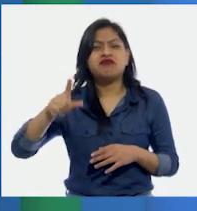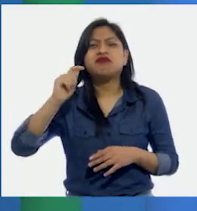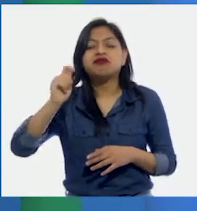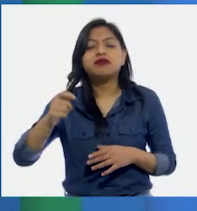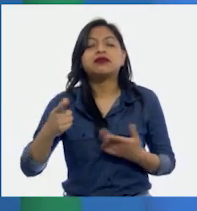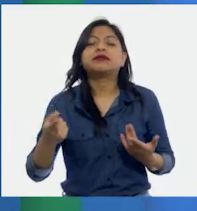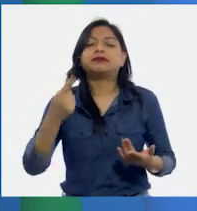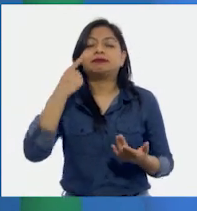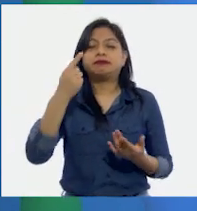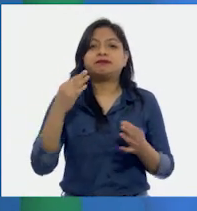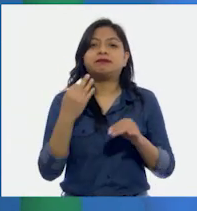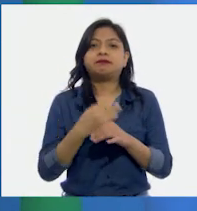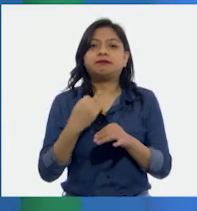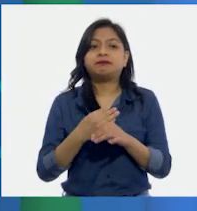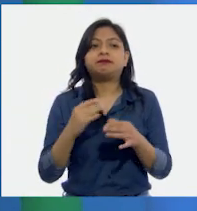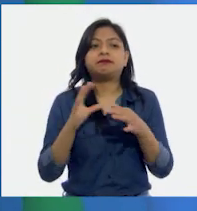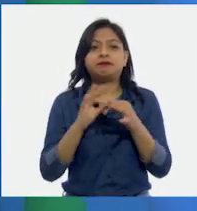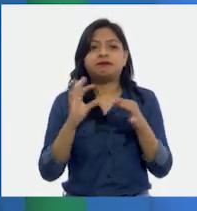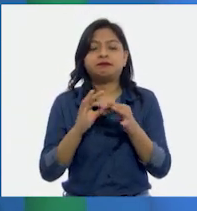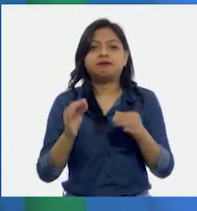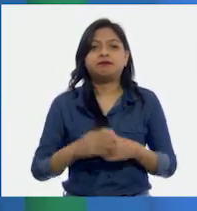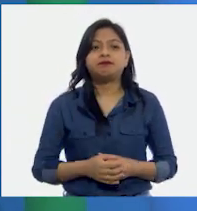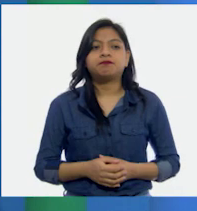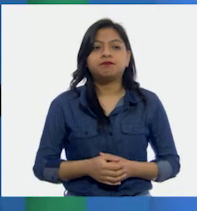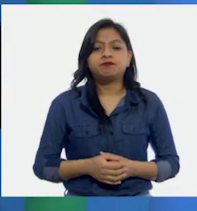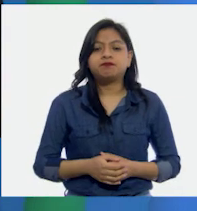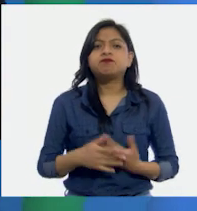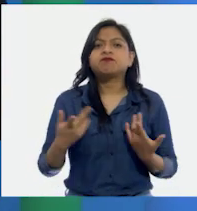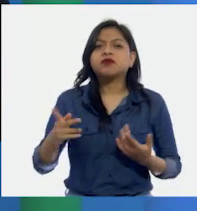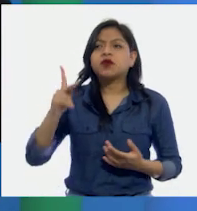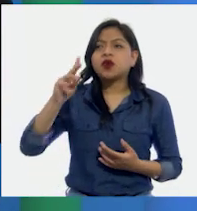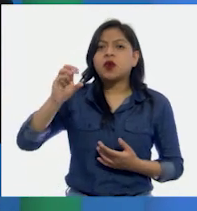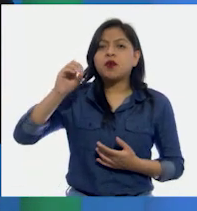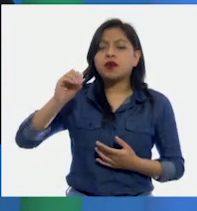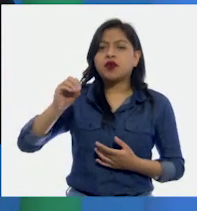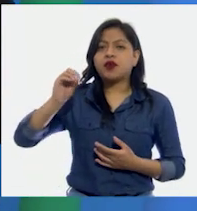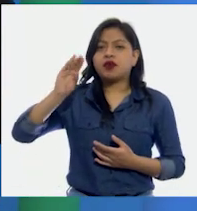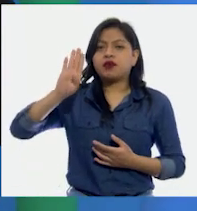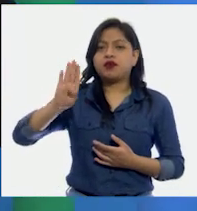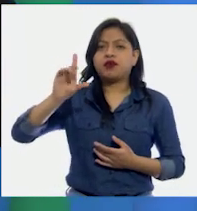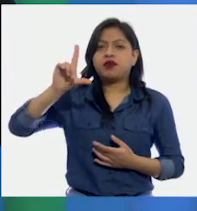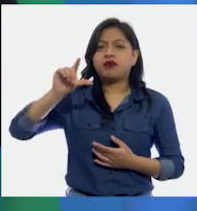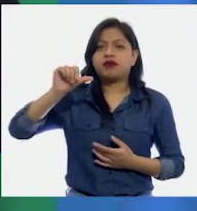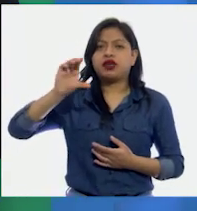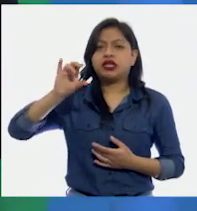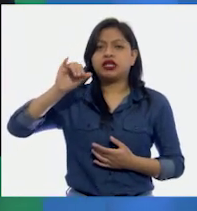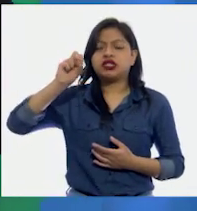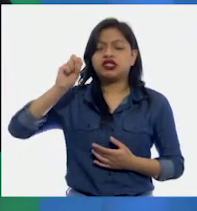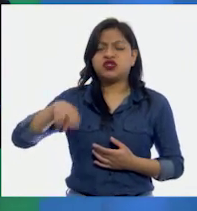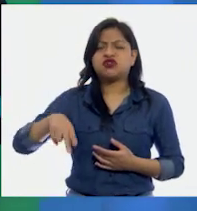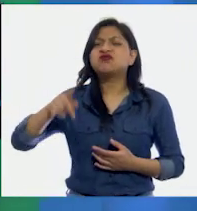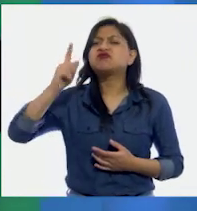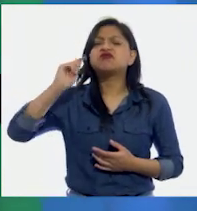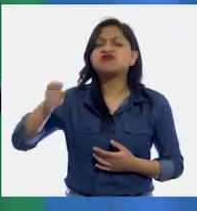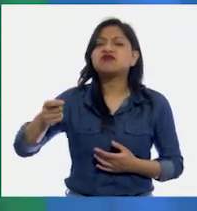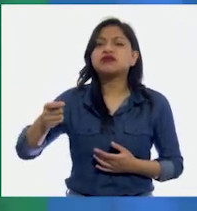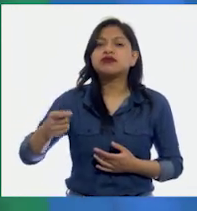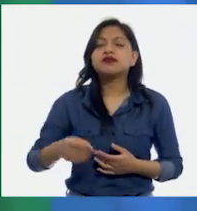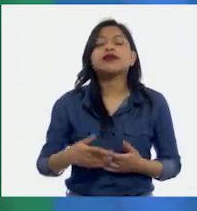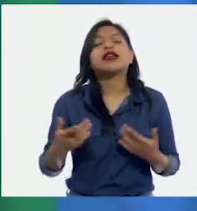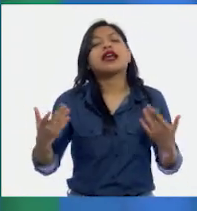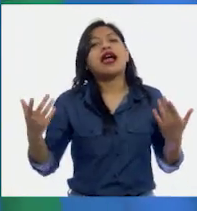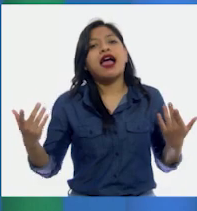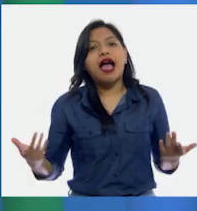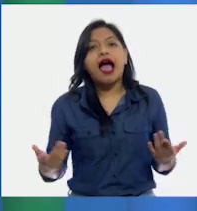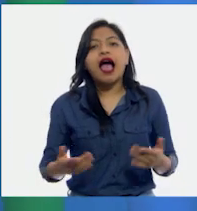aclarar, comencemos cómo definir qué es población. Una población se compone de